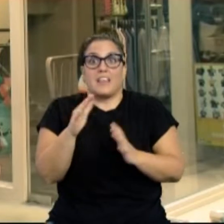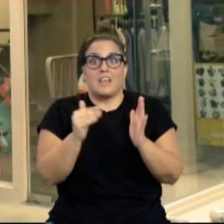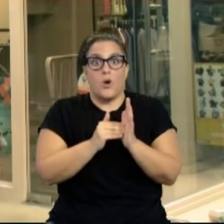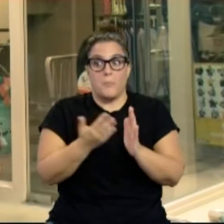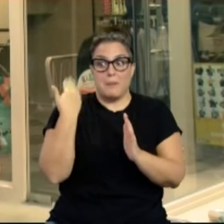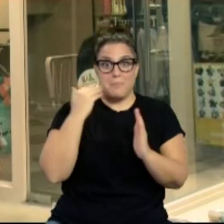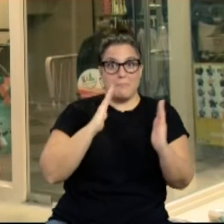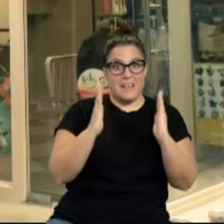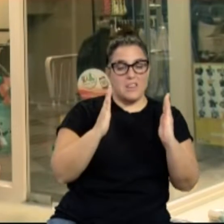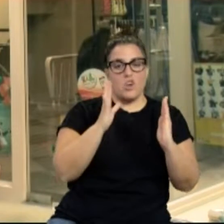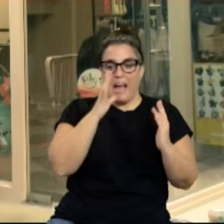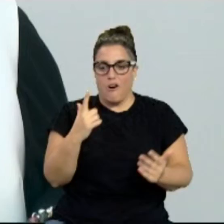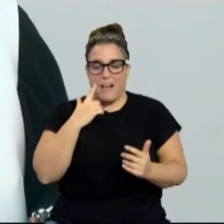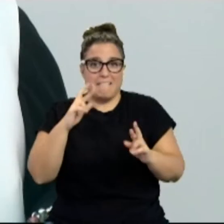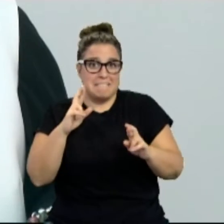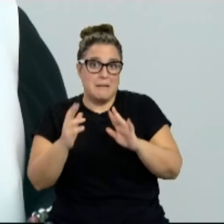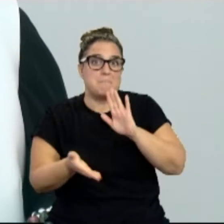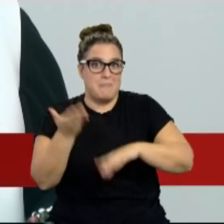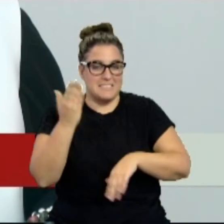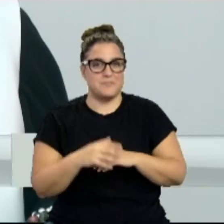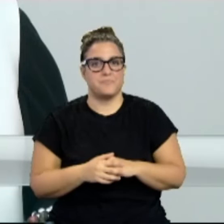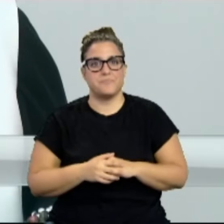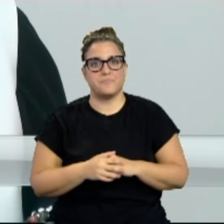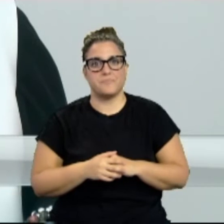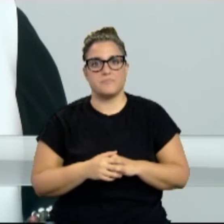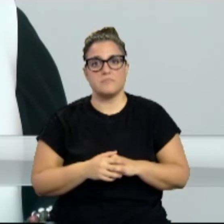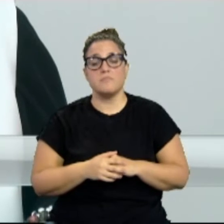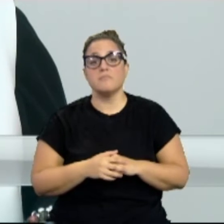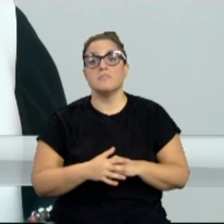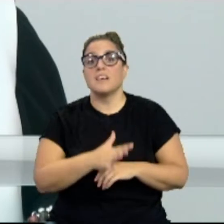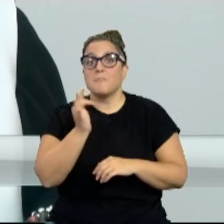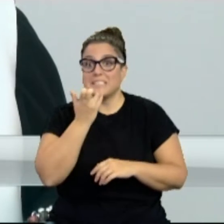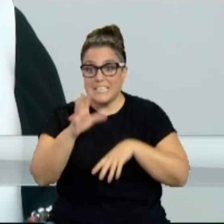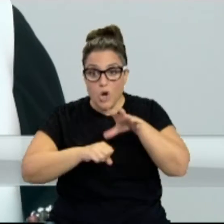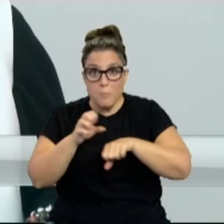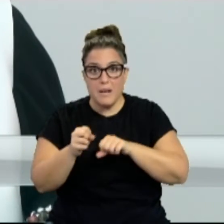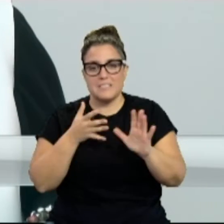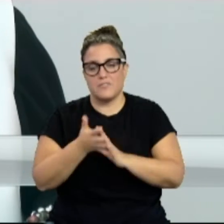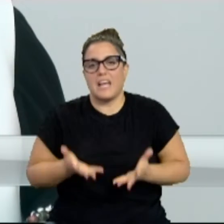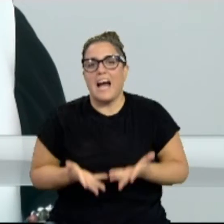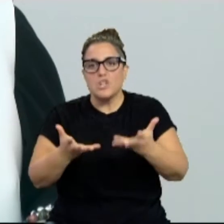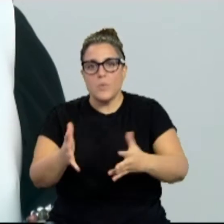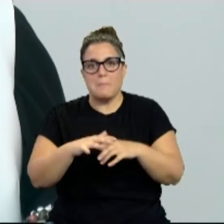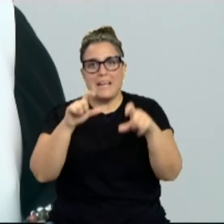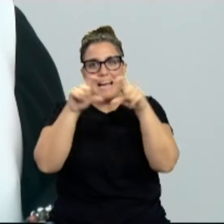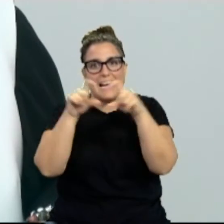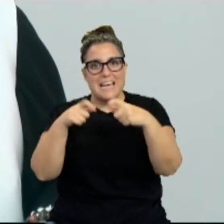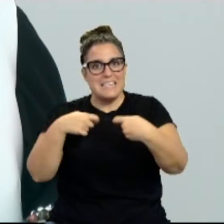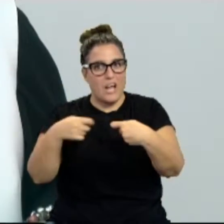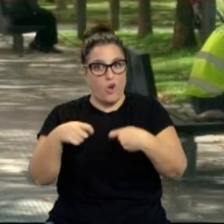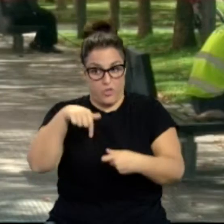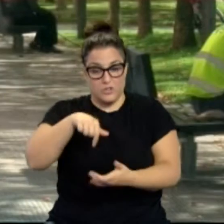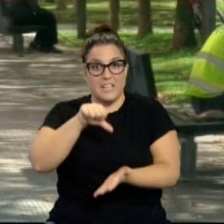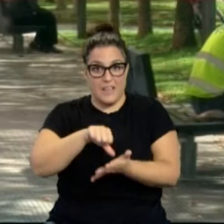vendieron en la primera edición en el plazo de un mes. Y además así estarán contribuyendo a reforzar los negocios de la ciudad que tan